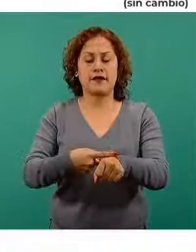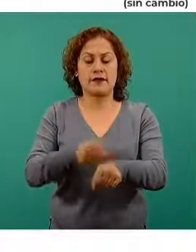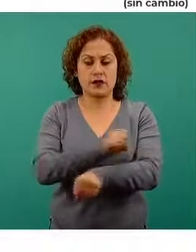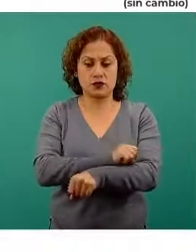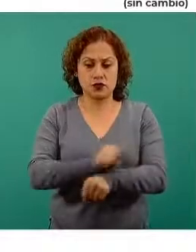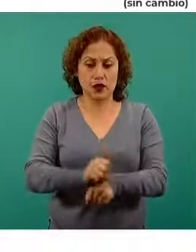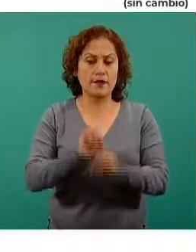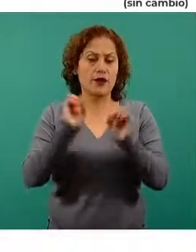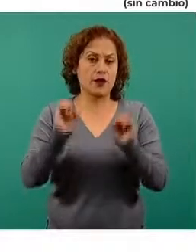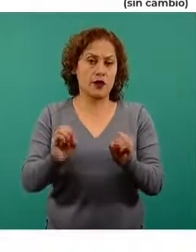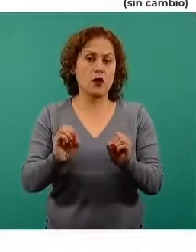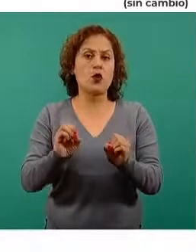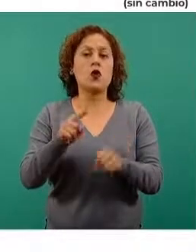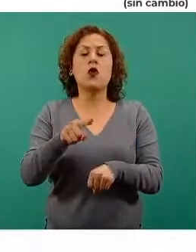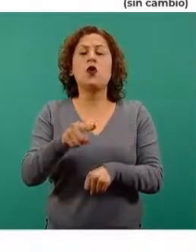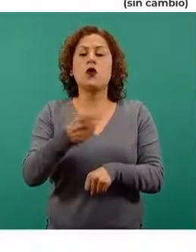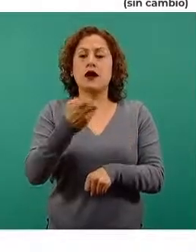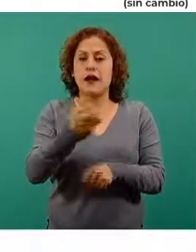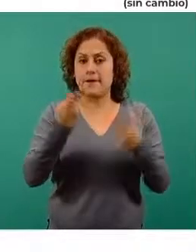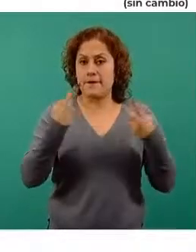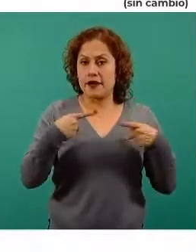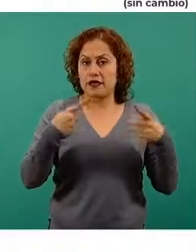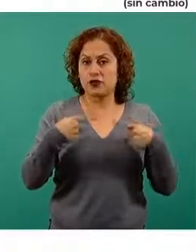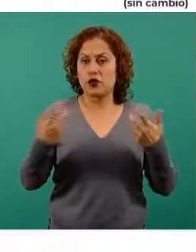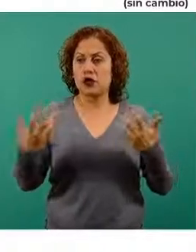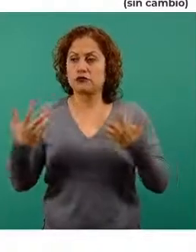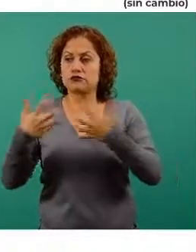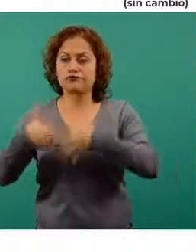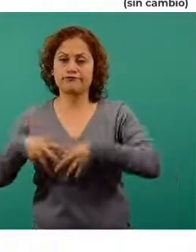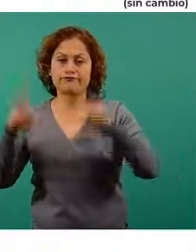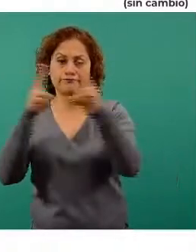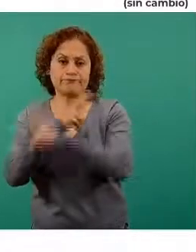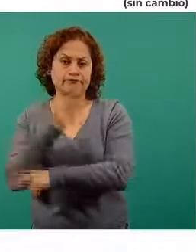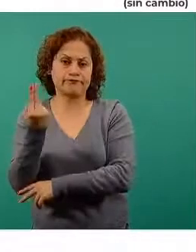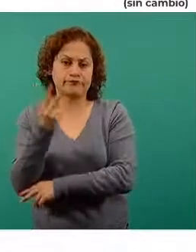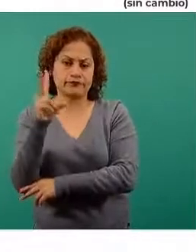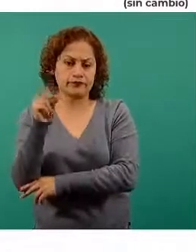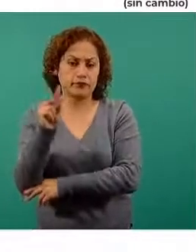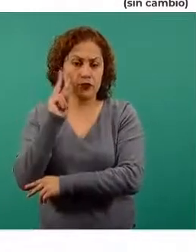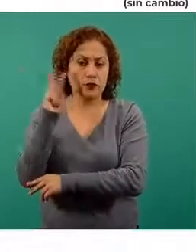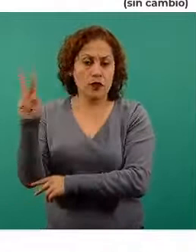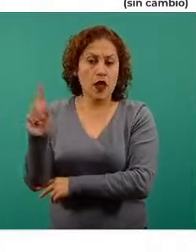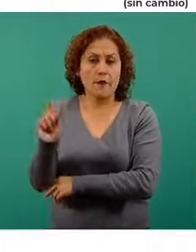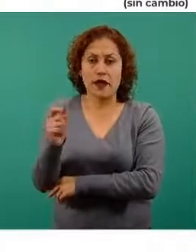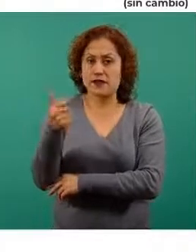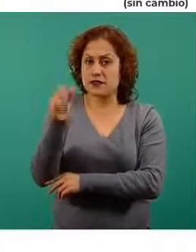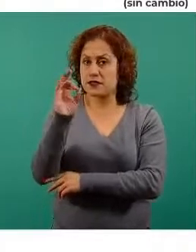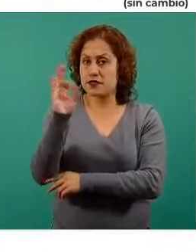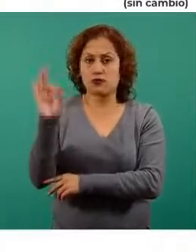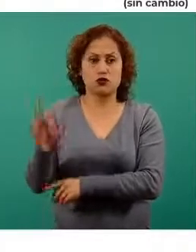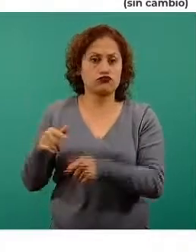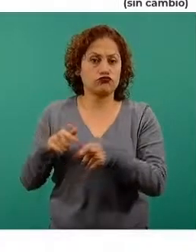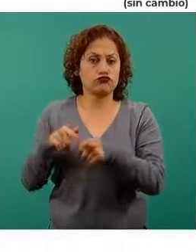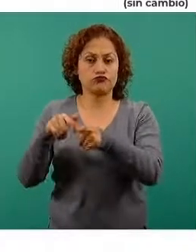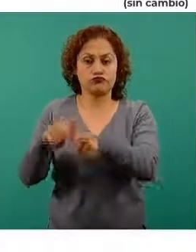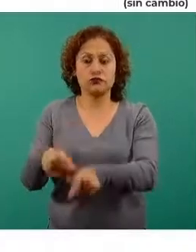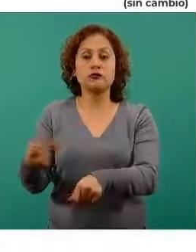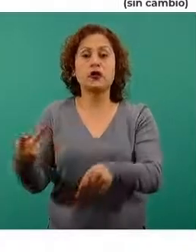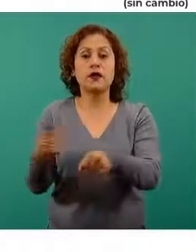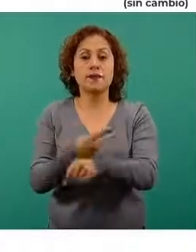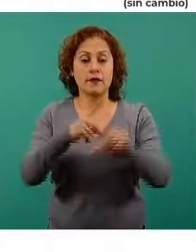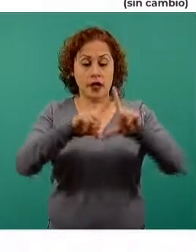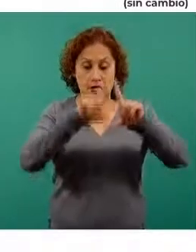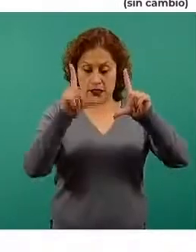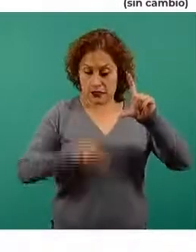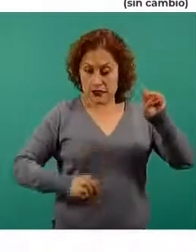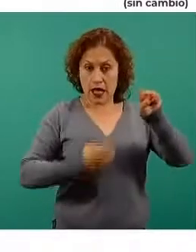que no requieren de cuidados críticos, no tiene un cambio. Se mantiene en 26 por ciento sin tener ninguna entidad federativa, ni en más